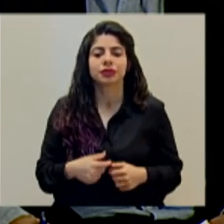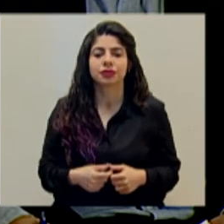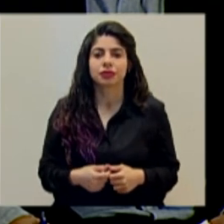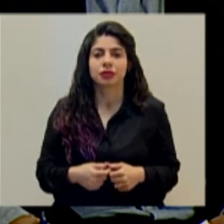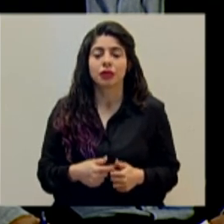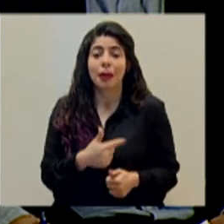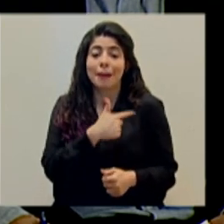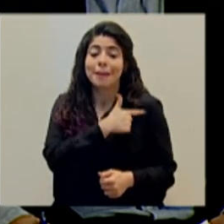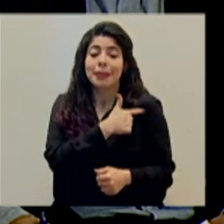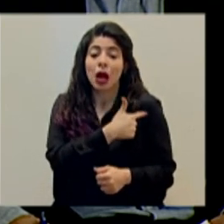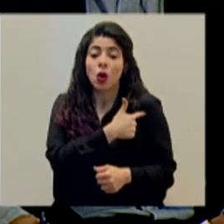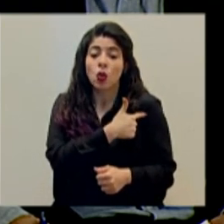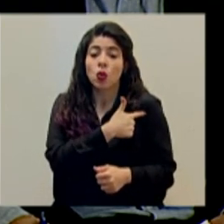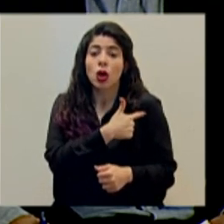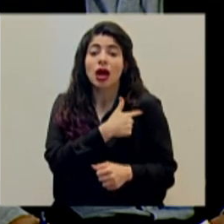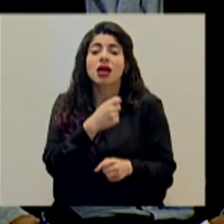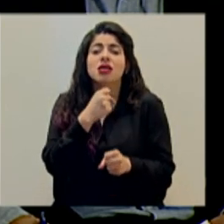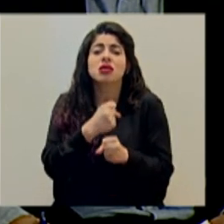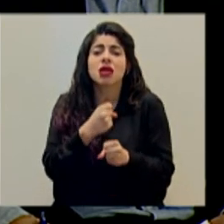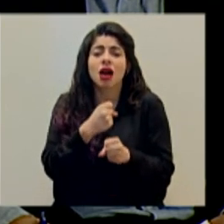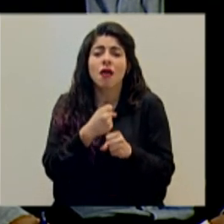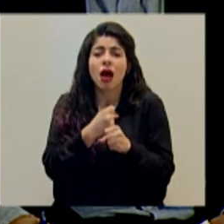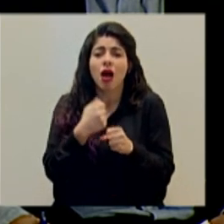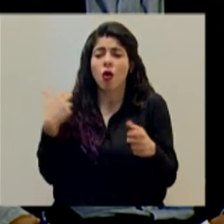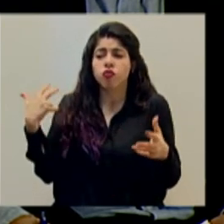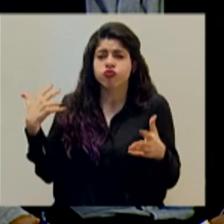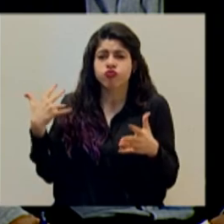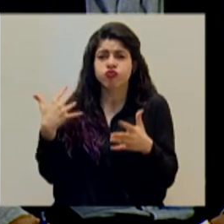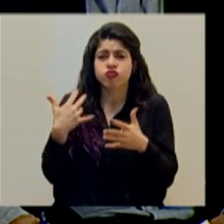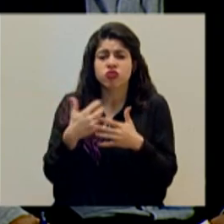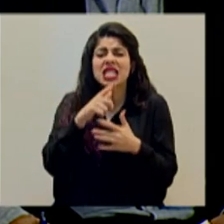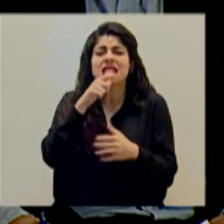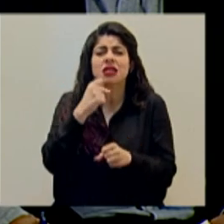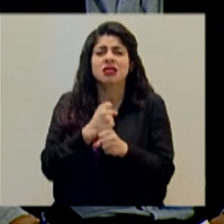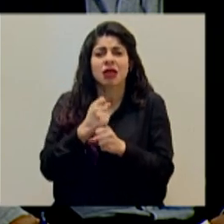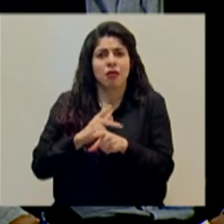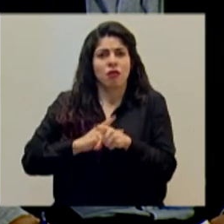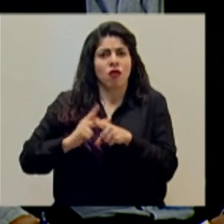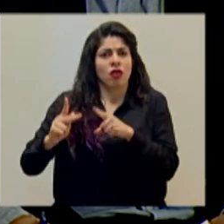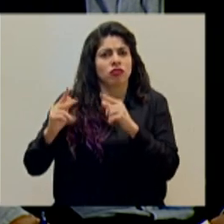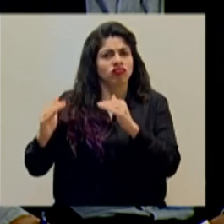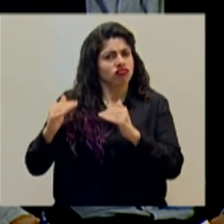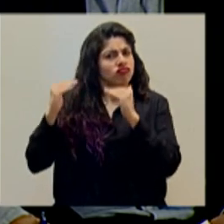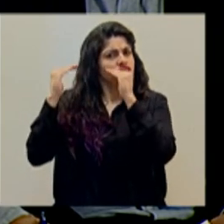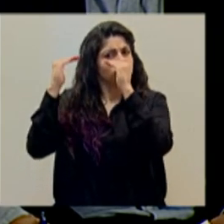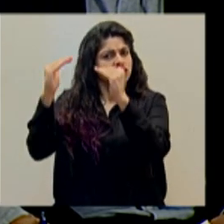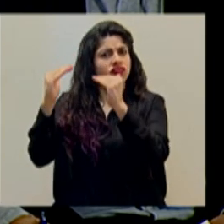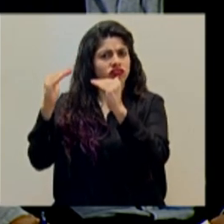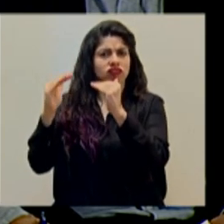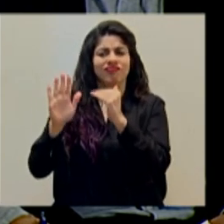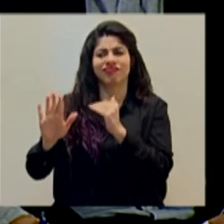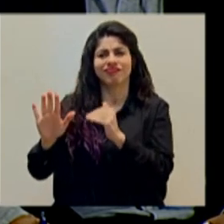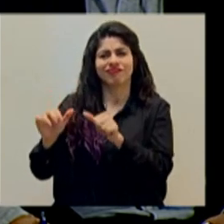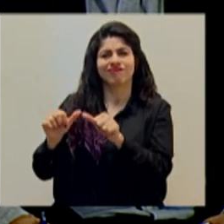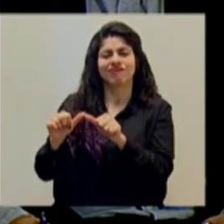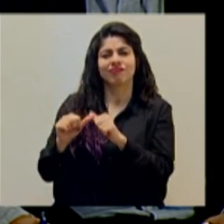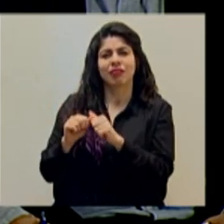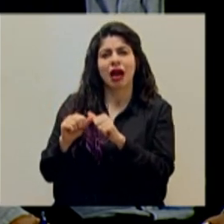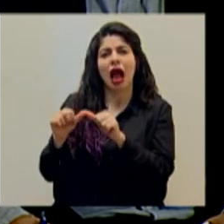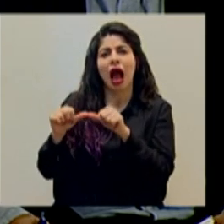Según el trabajo que se ha venido realizando por profesionales de la más alta talla en sus respectivos